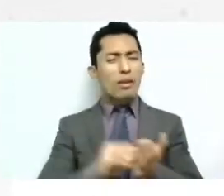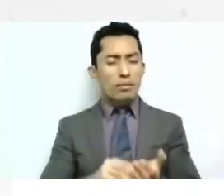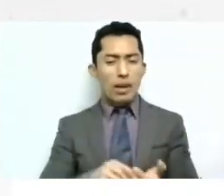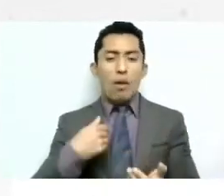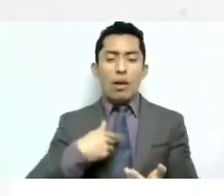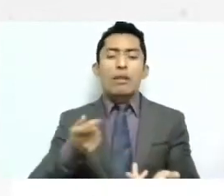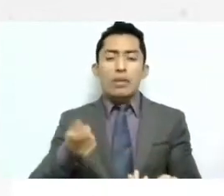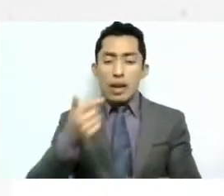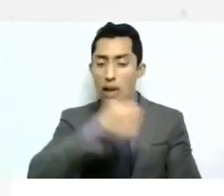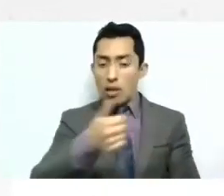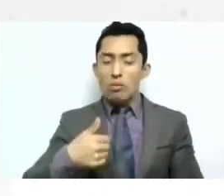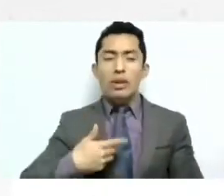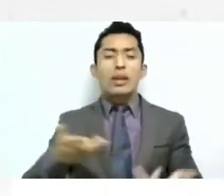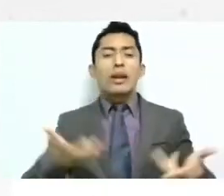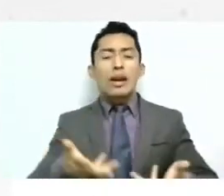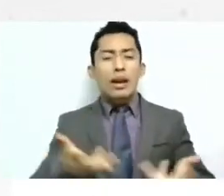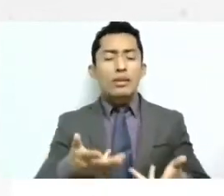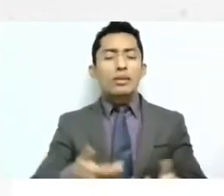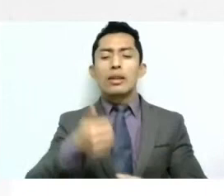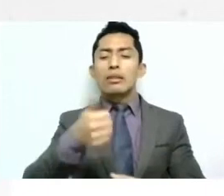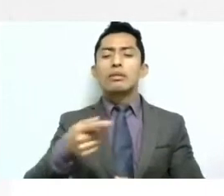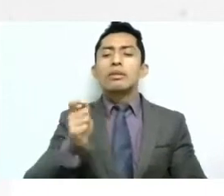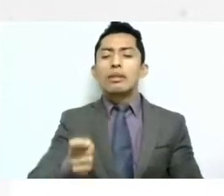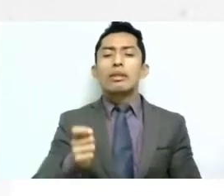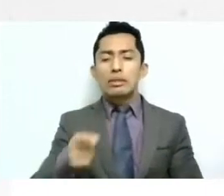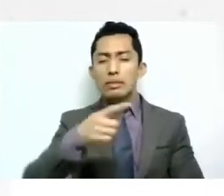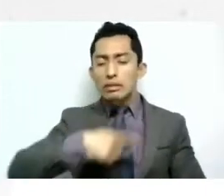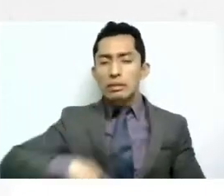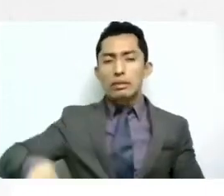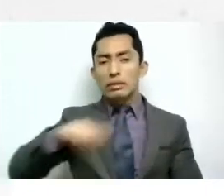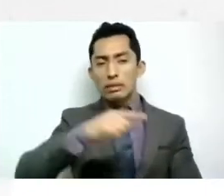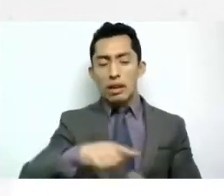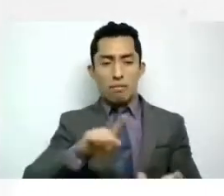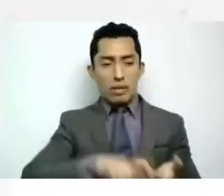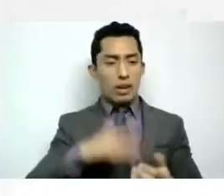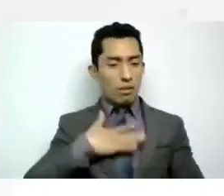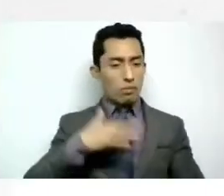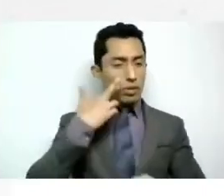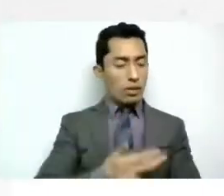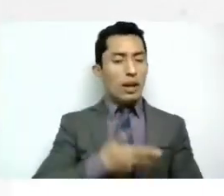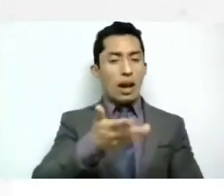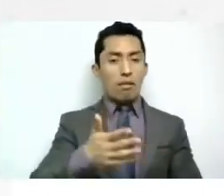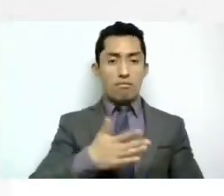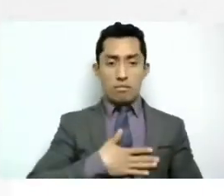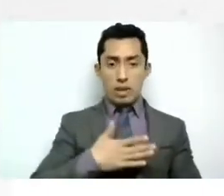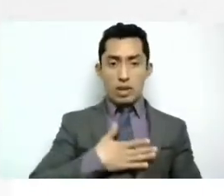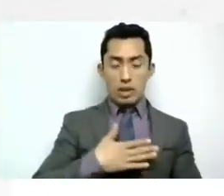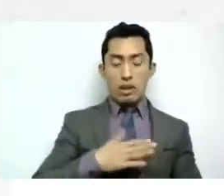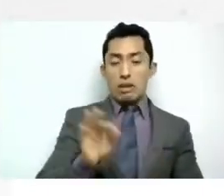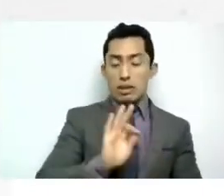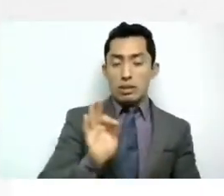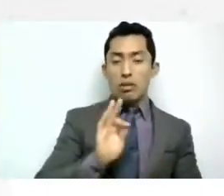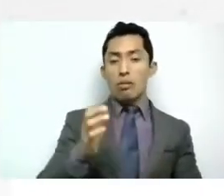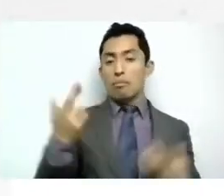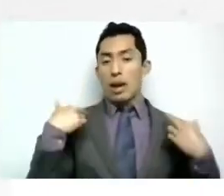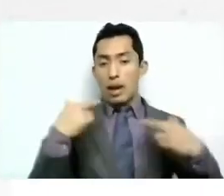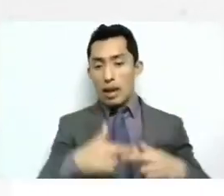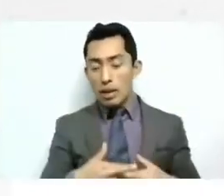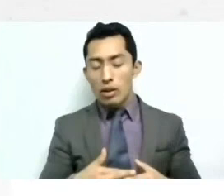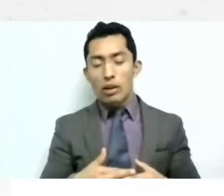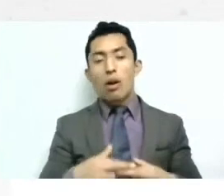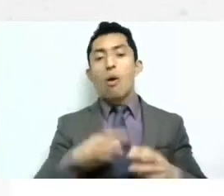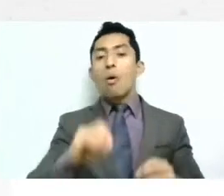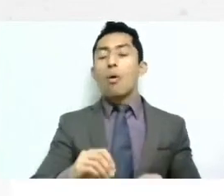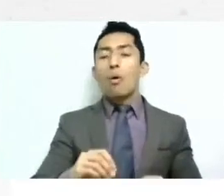cada uno desde su trinchera yo desde la parte a lo mejor académica con esta parte